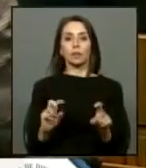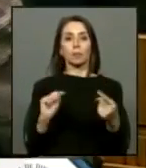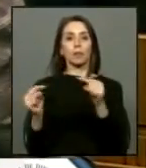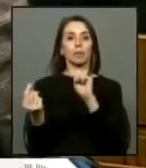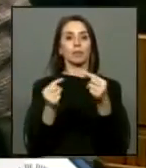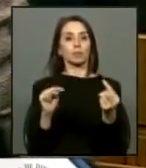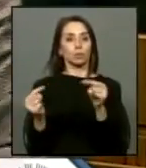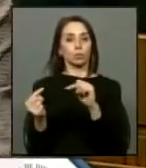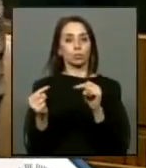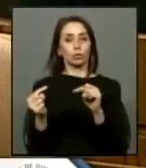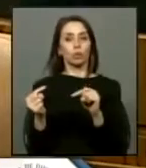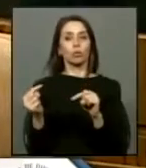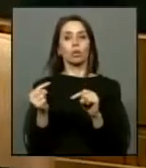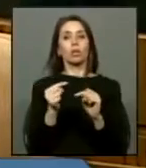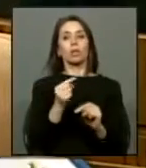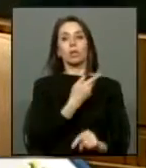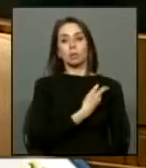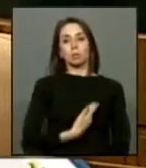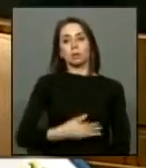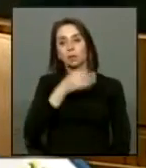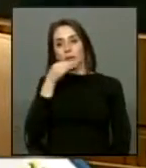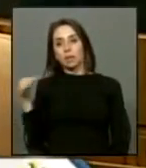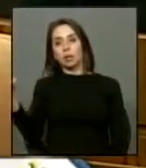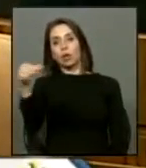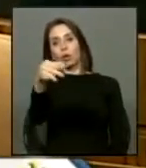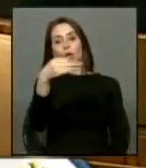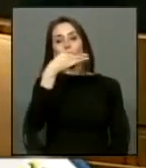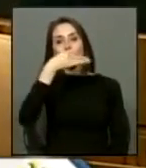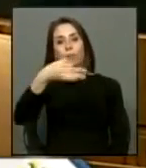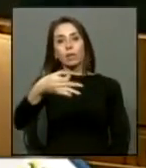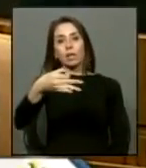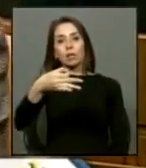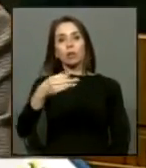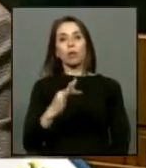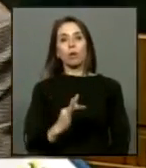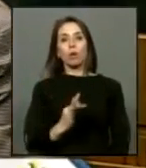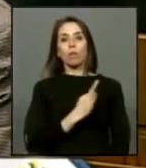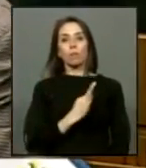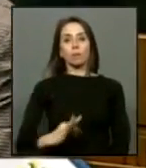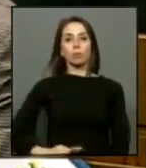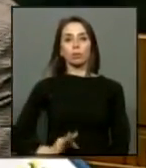hiciera esta vez suyo presidente el diputado Felipe Castro